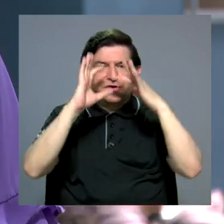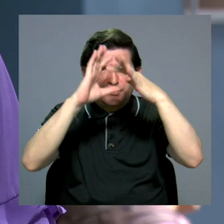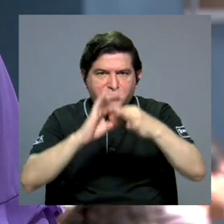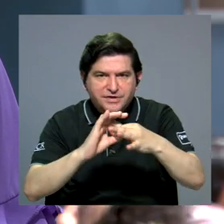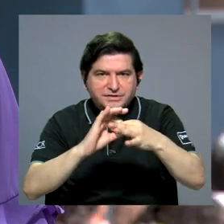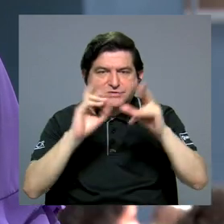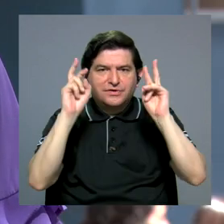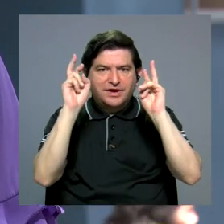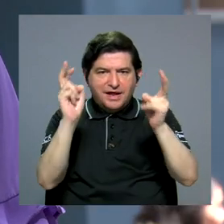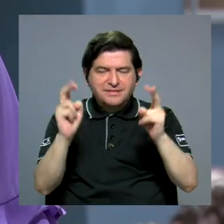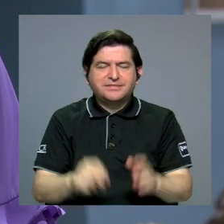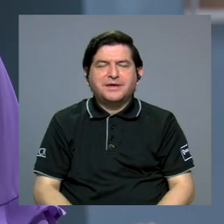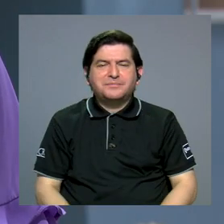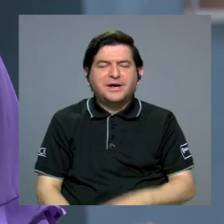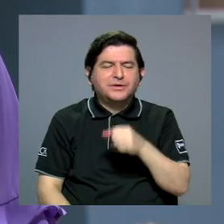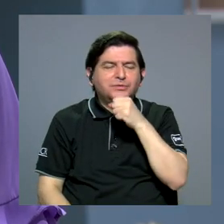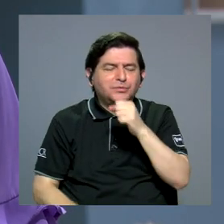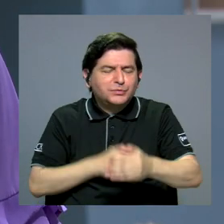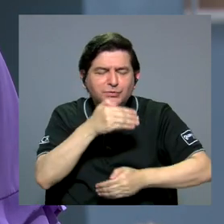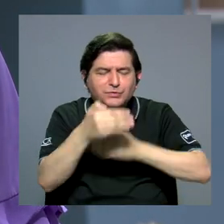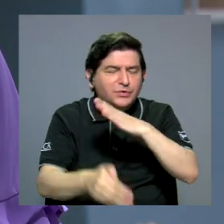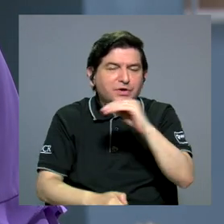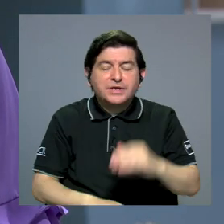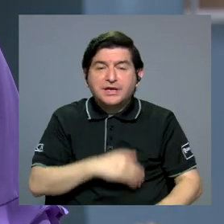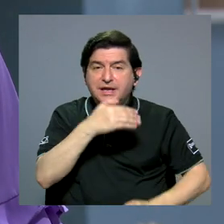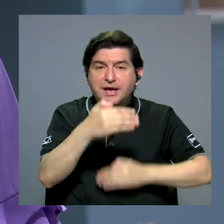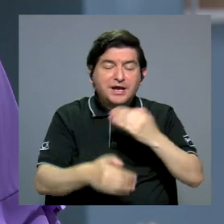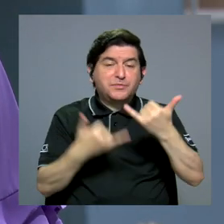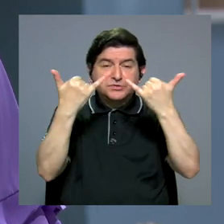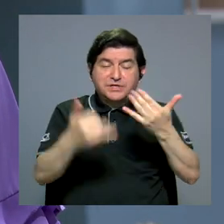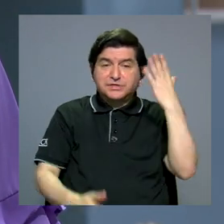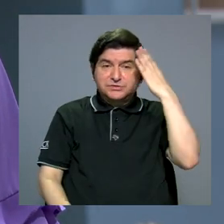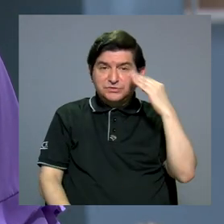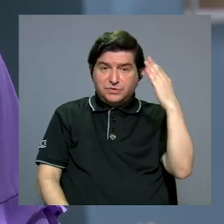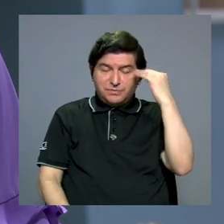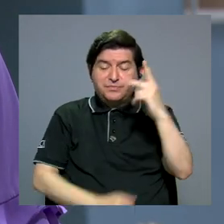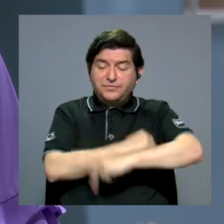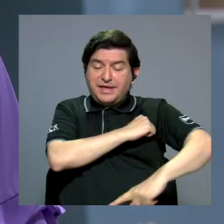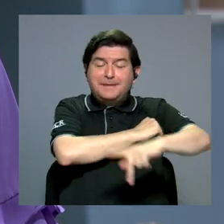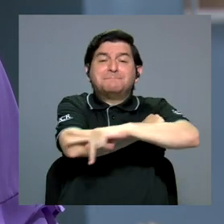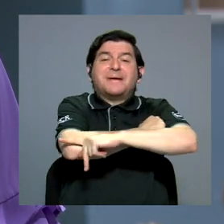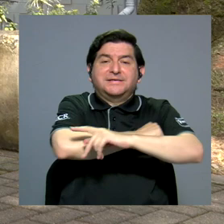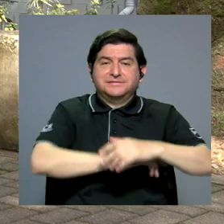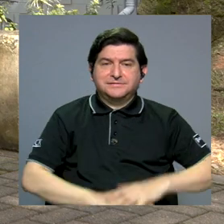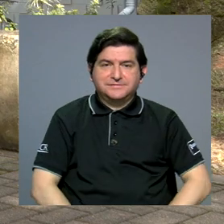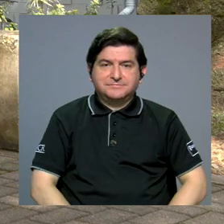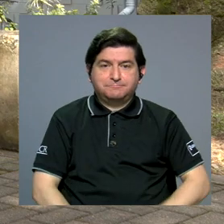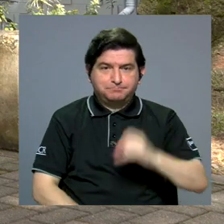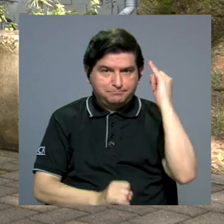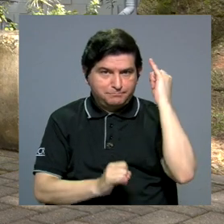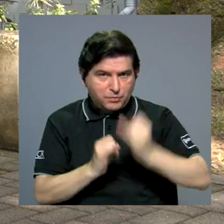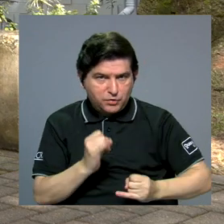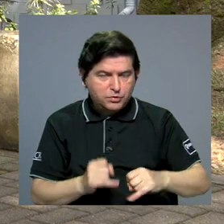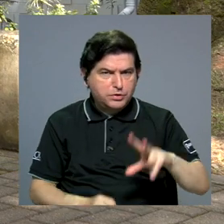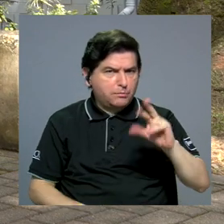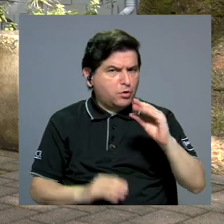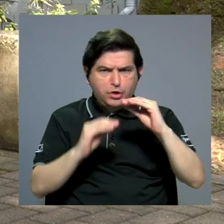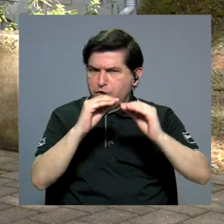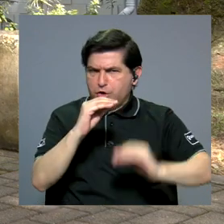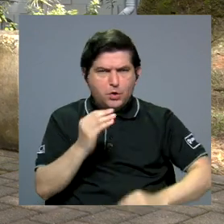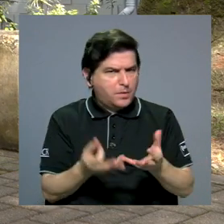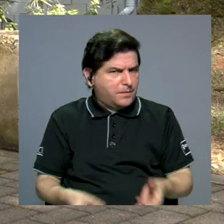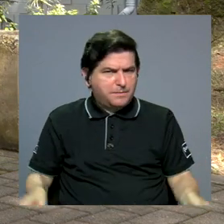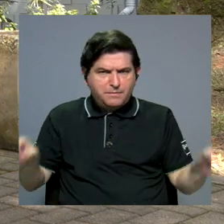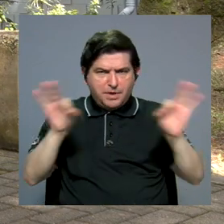respecto al tema del envejecimiento y al proceso que venimos experimentando como país. Y finalmente, pero no menos